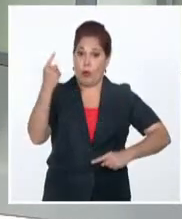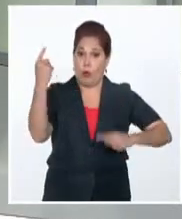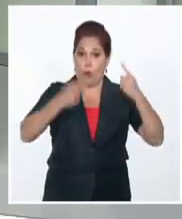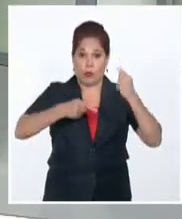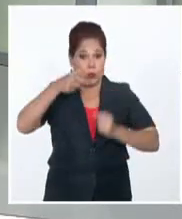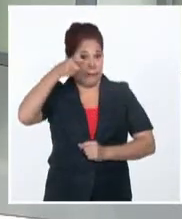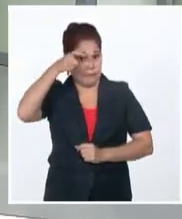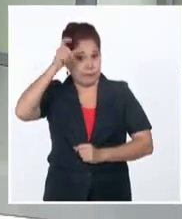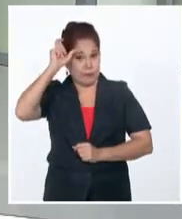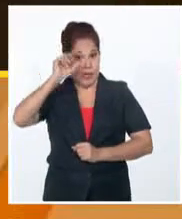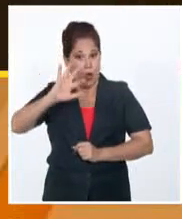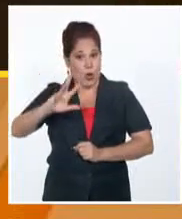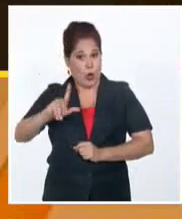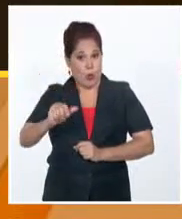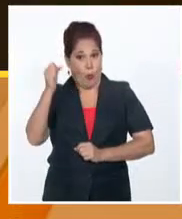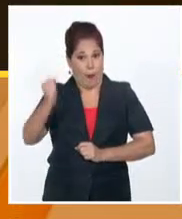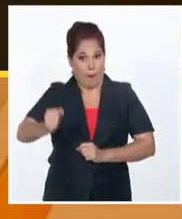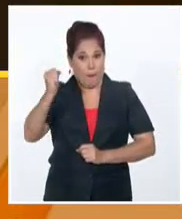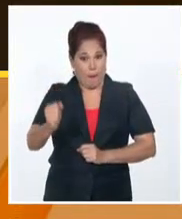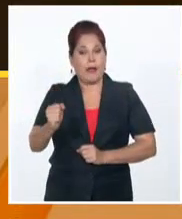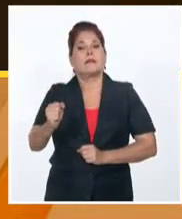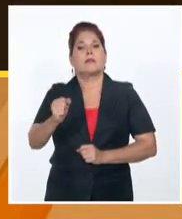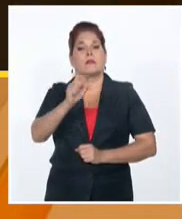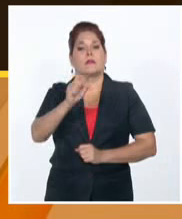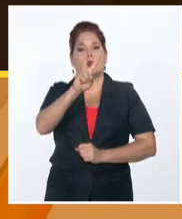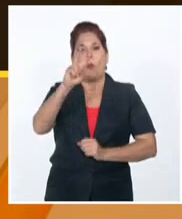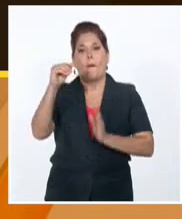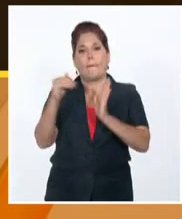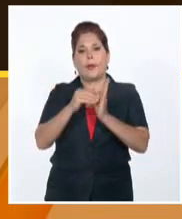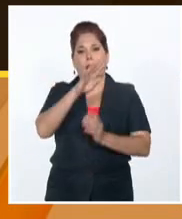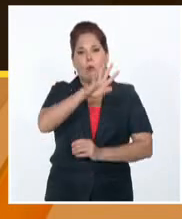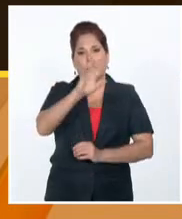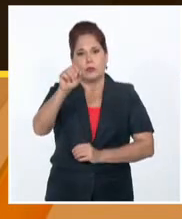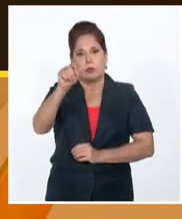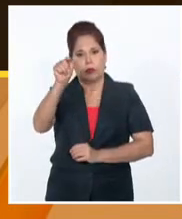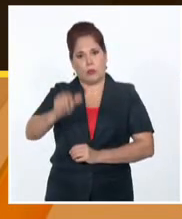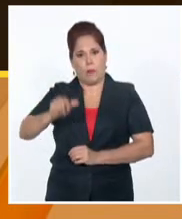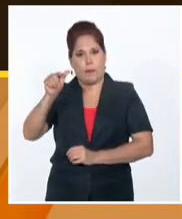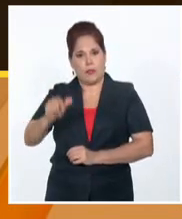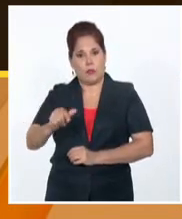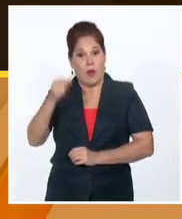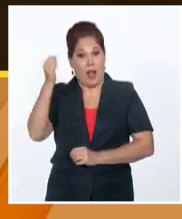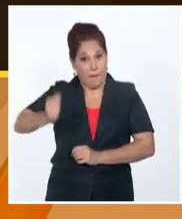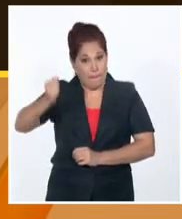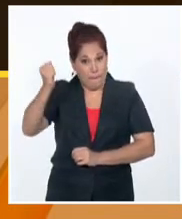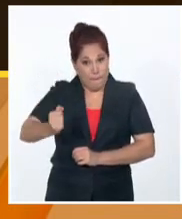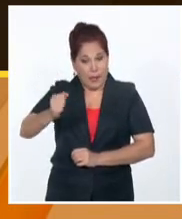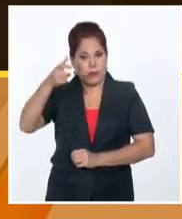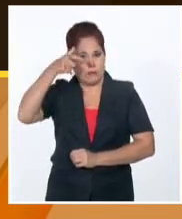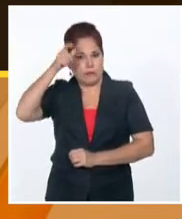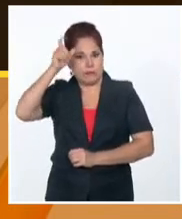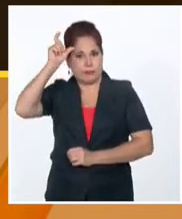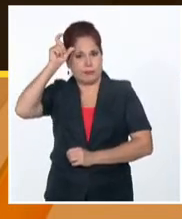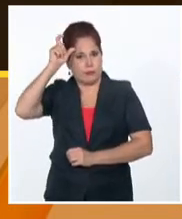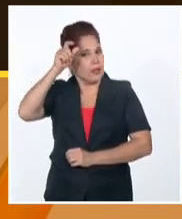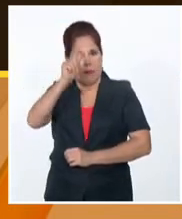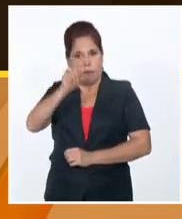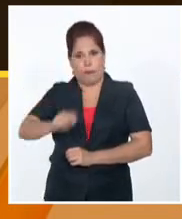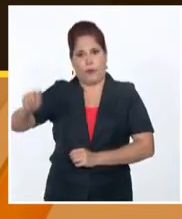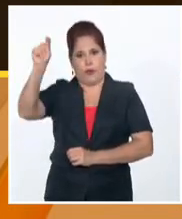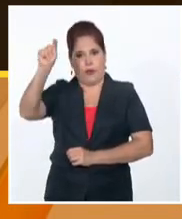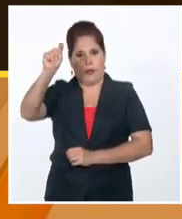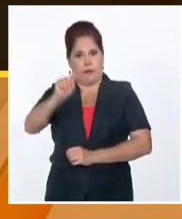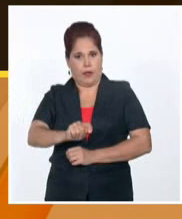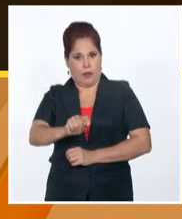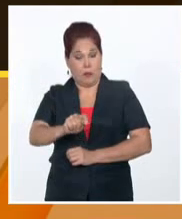el Ministerio del Interior ha actuado contra más de 2.400 personas involucradas en ese tipo de hechos en el actual año.